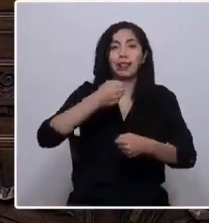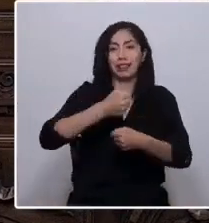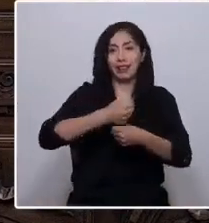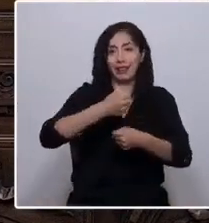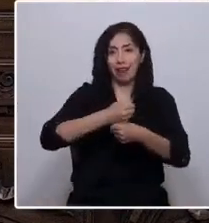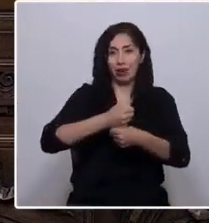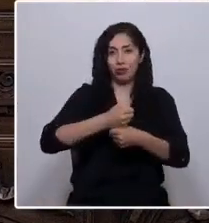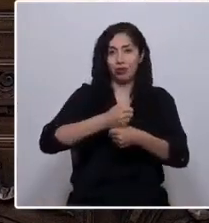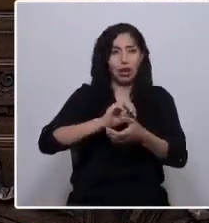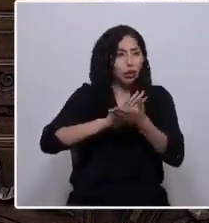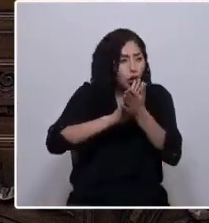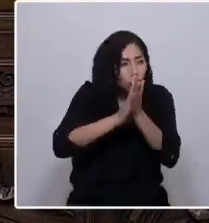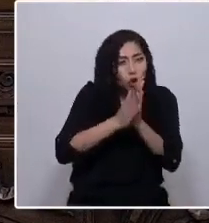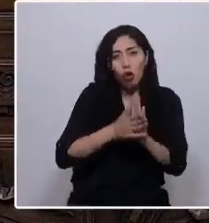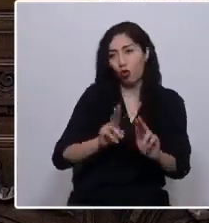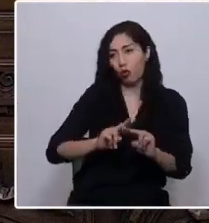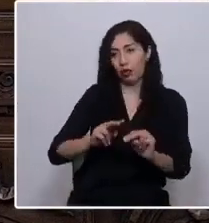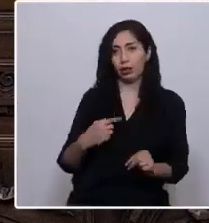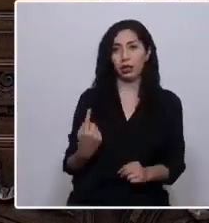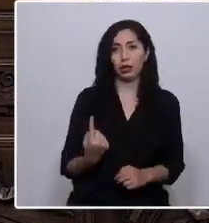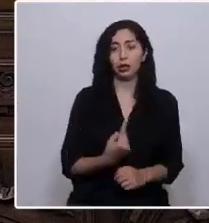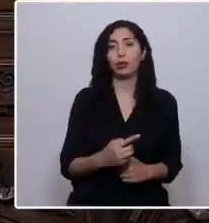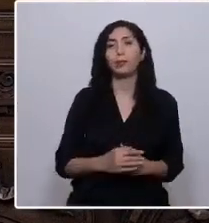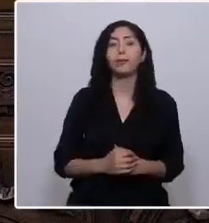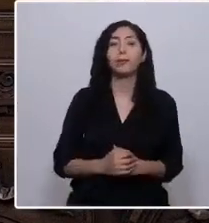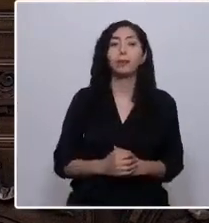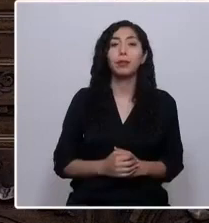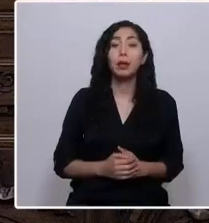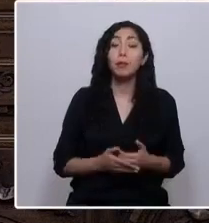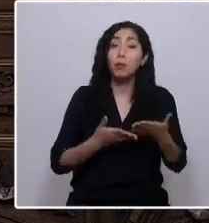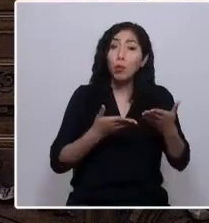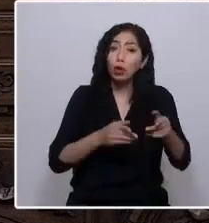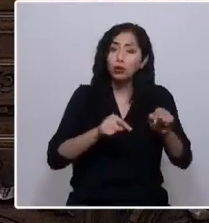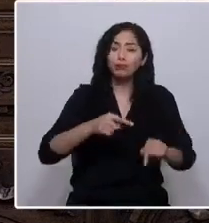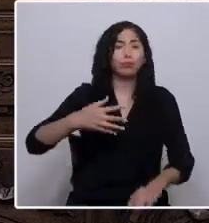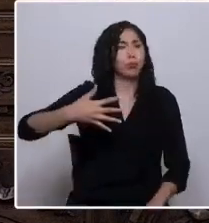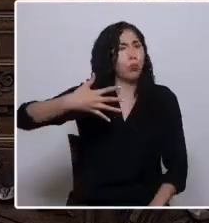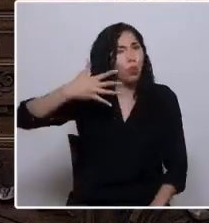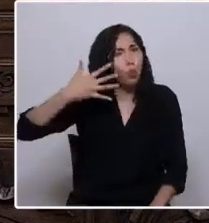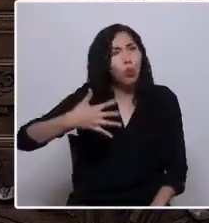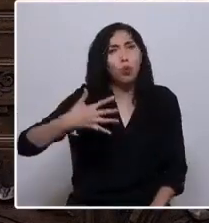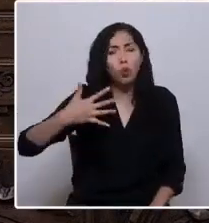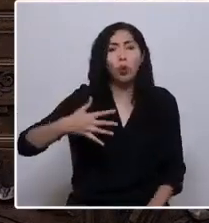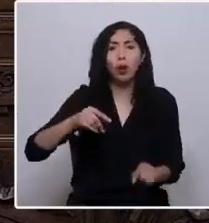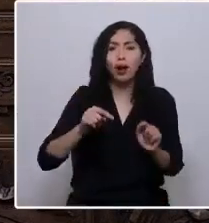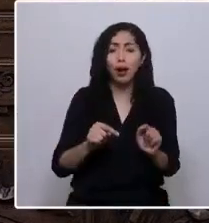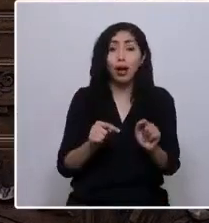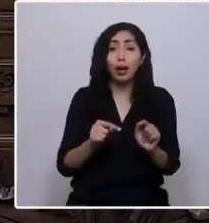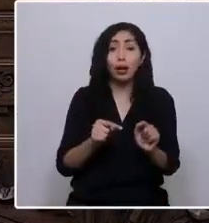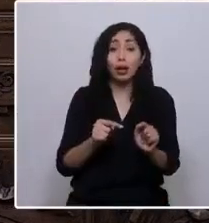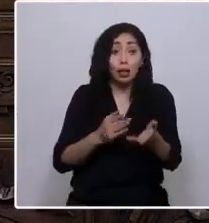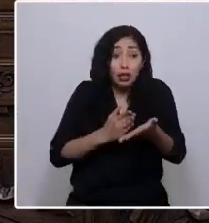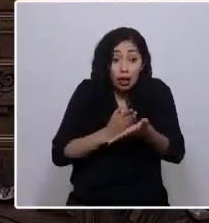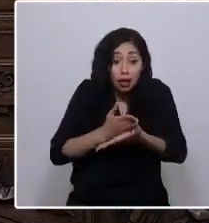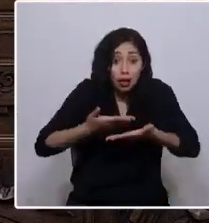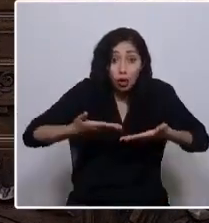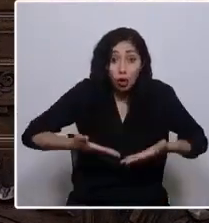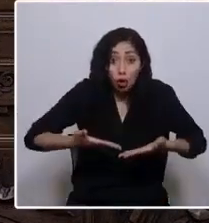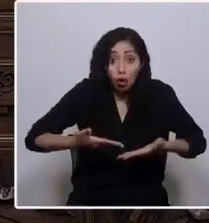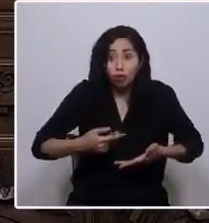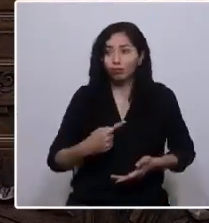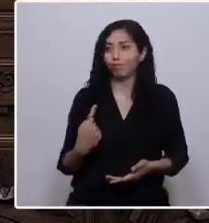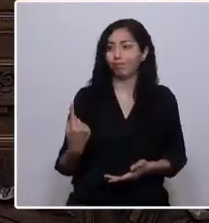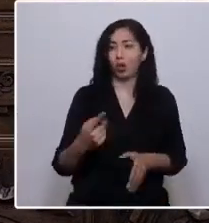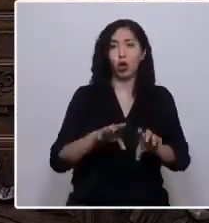todos nosotros. Es por eso tan trascendental que a partir de hoy nos comprometamos